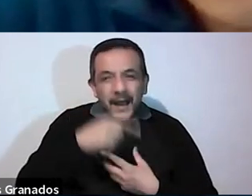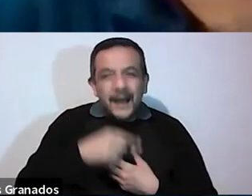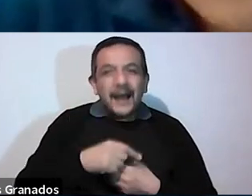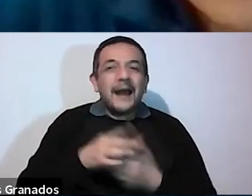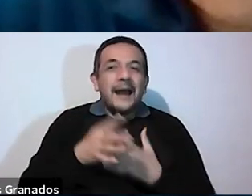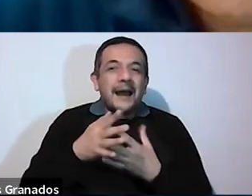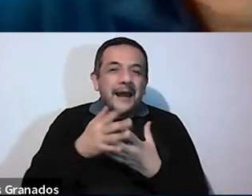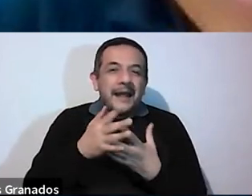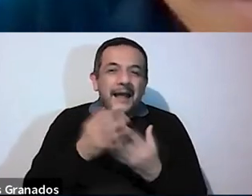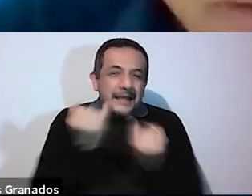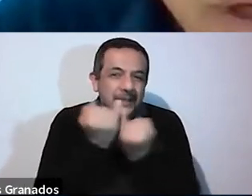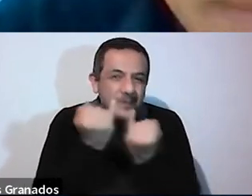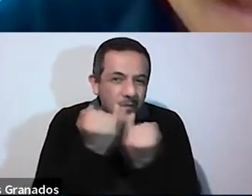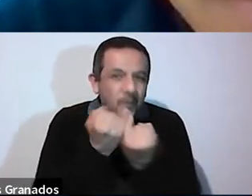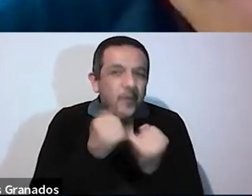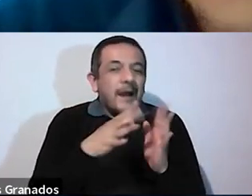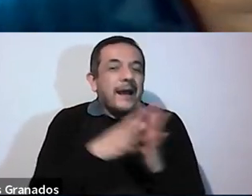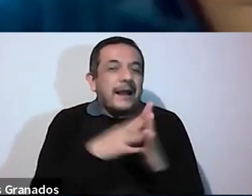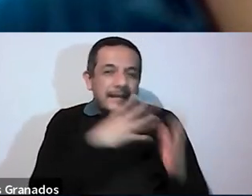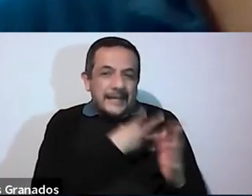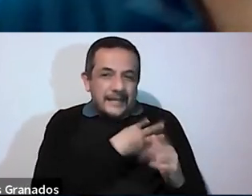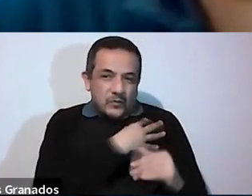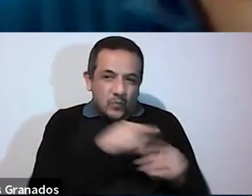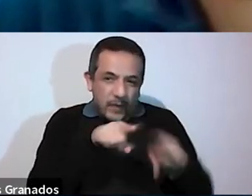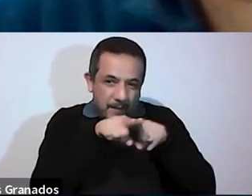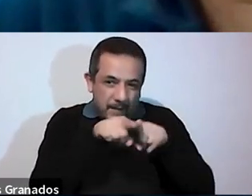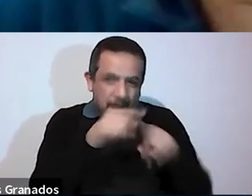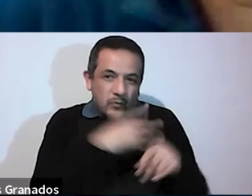así como hizo el hijo y encontrarse con ese padre misericordioso.